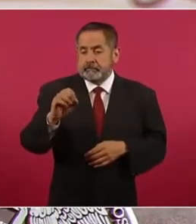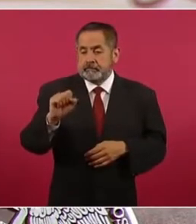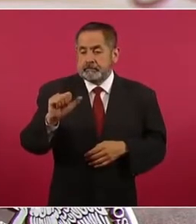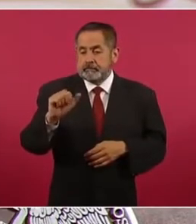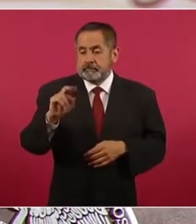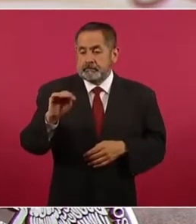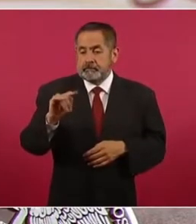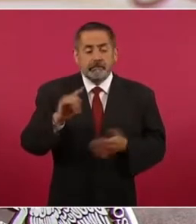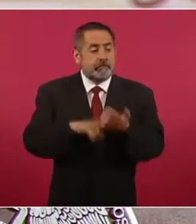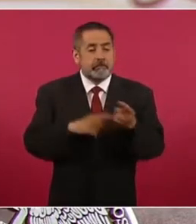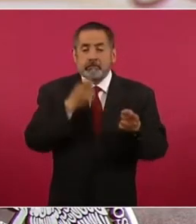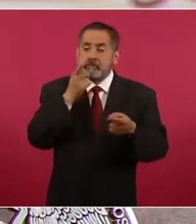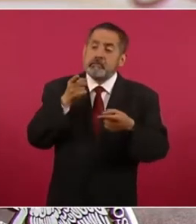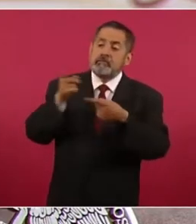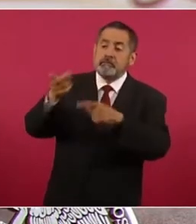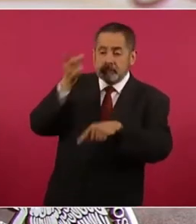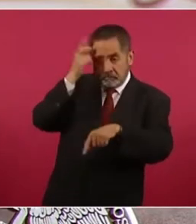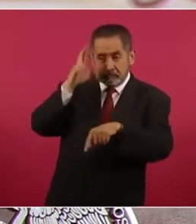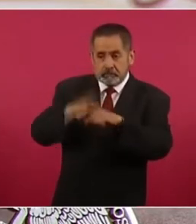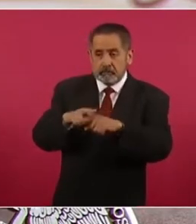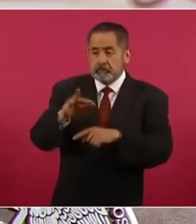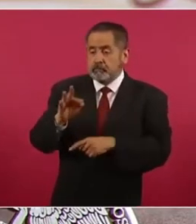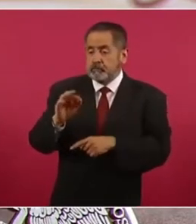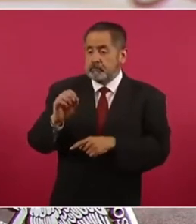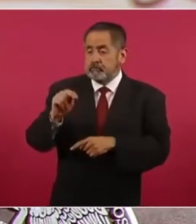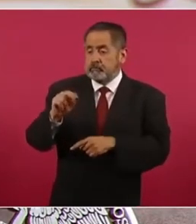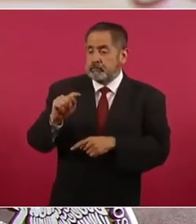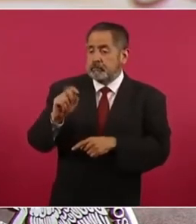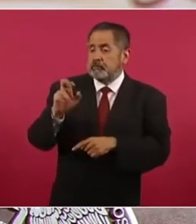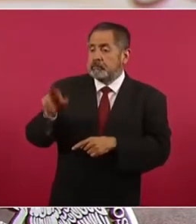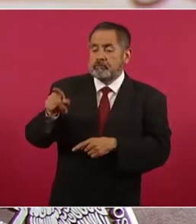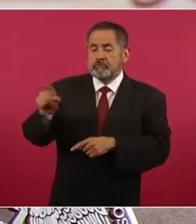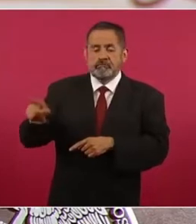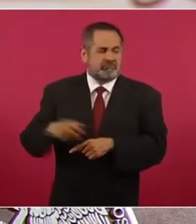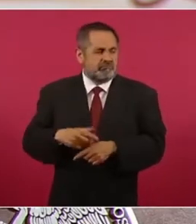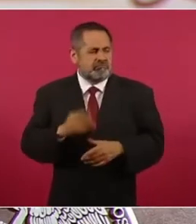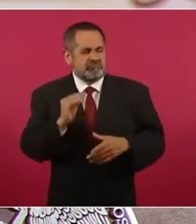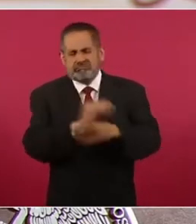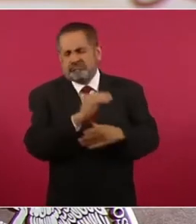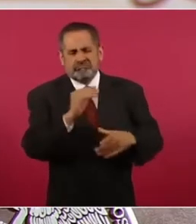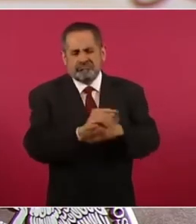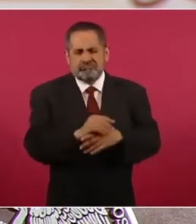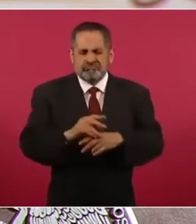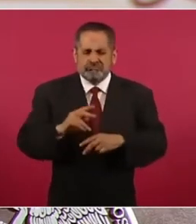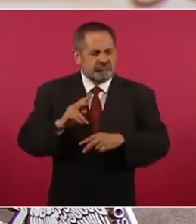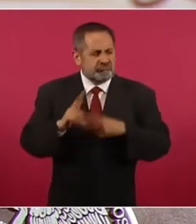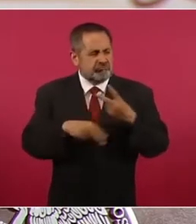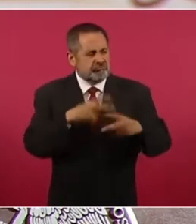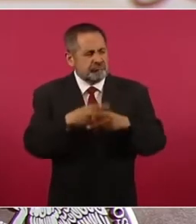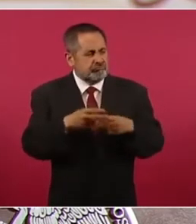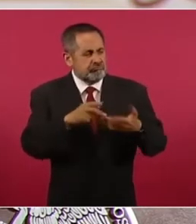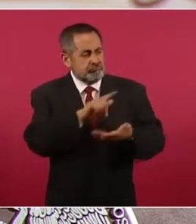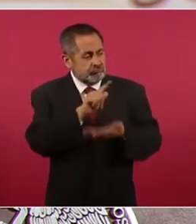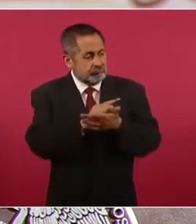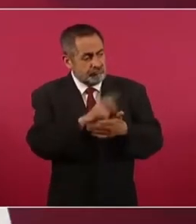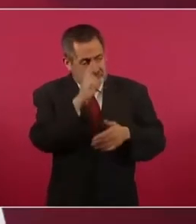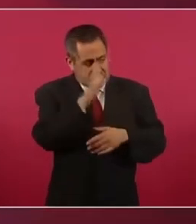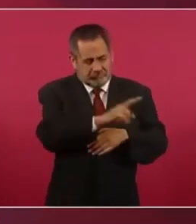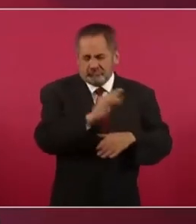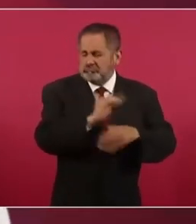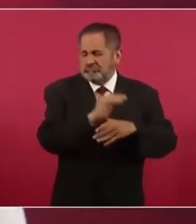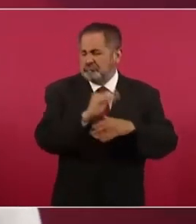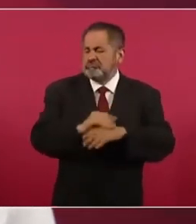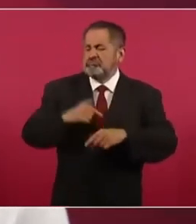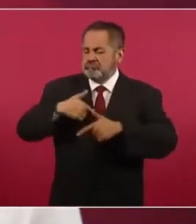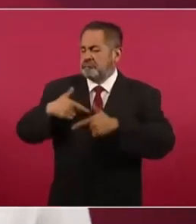director de Fonatur, Javier May, anuncia que no va a respetar la suspensión definitiva a las obras del tramo 5 del Tren